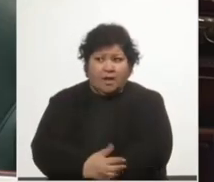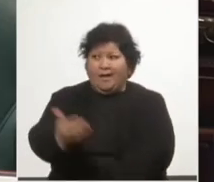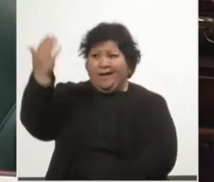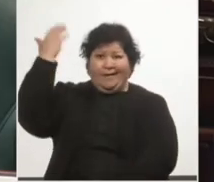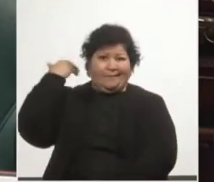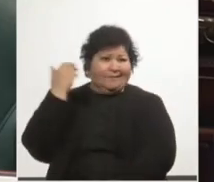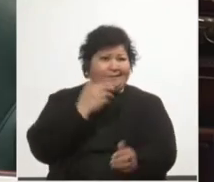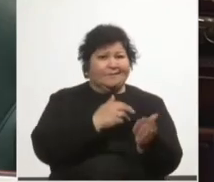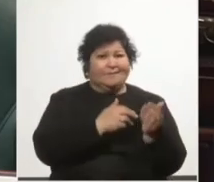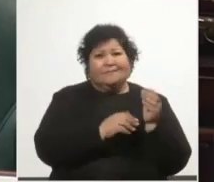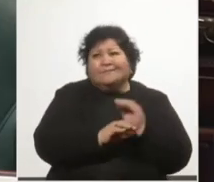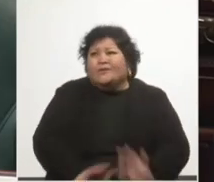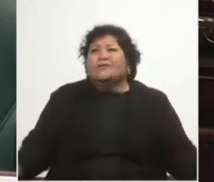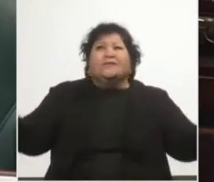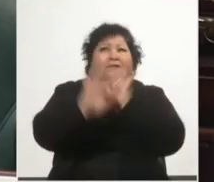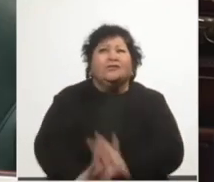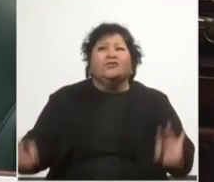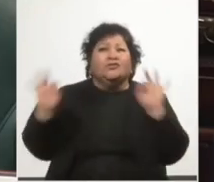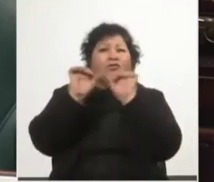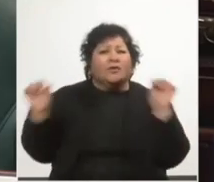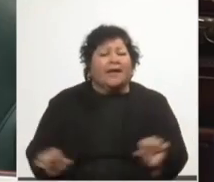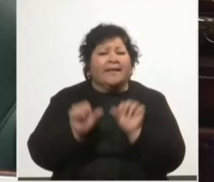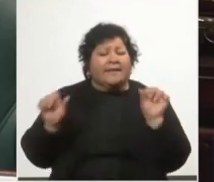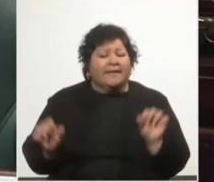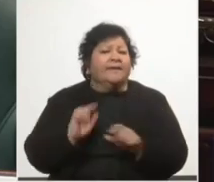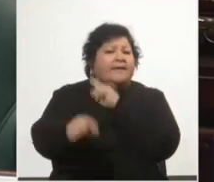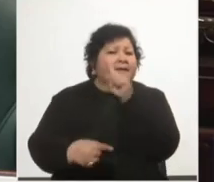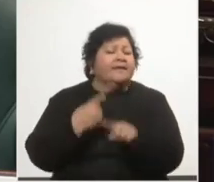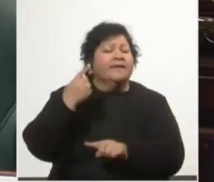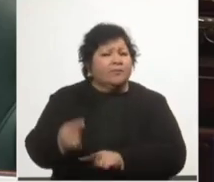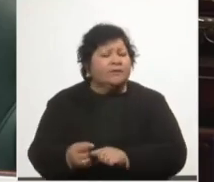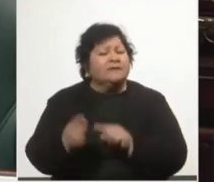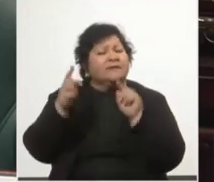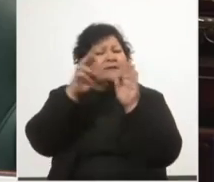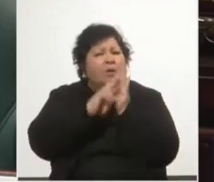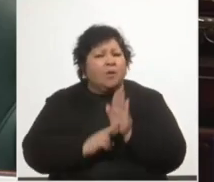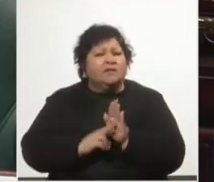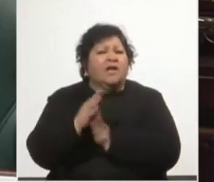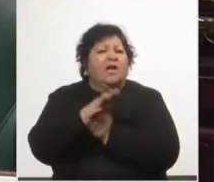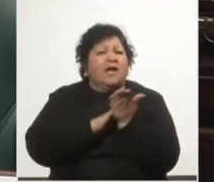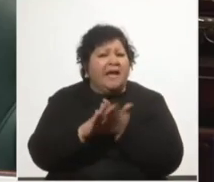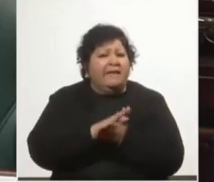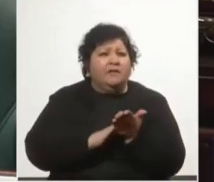regularizado cero y después se han regularizado cero.